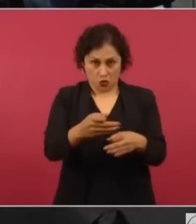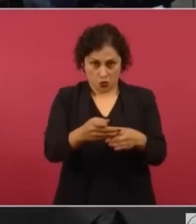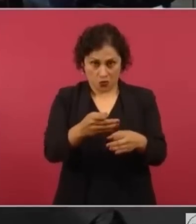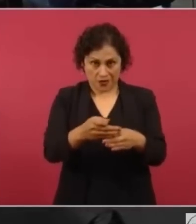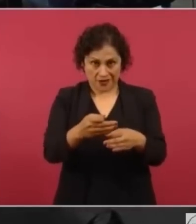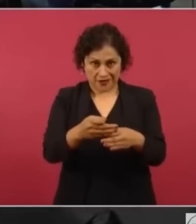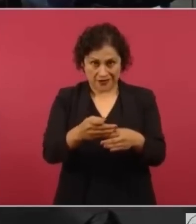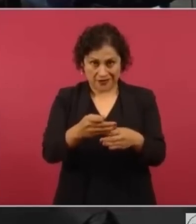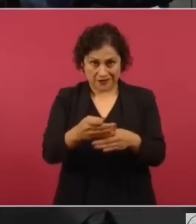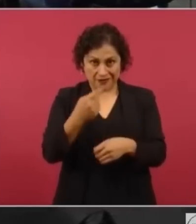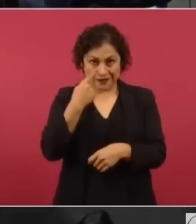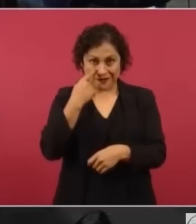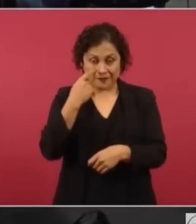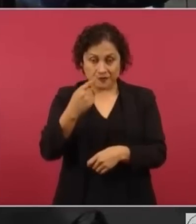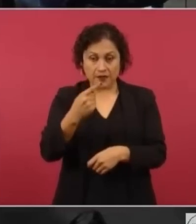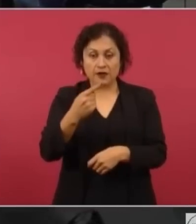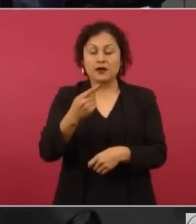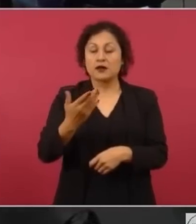que haya oportunidad